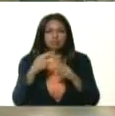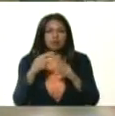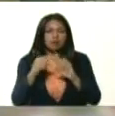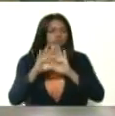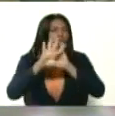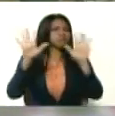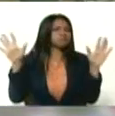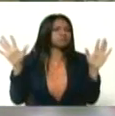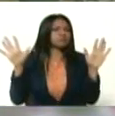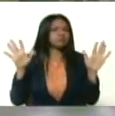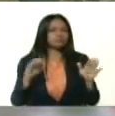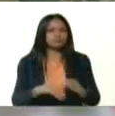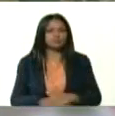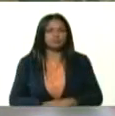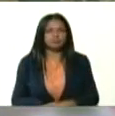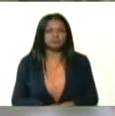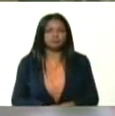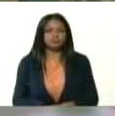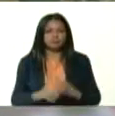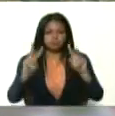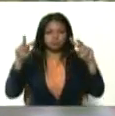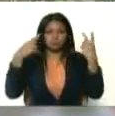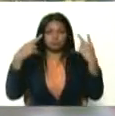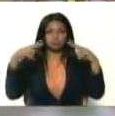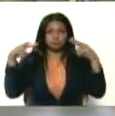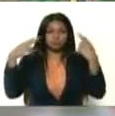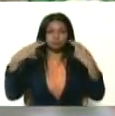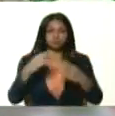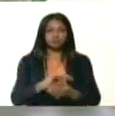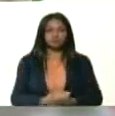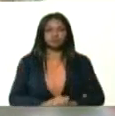claras, a buen entendedor, oído, oído,